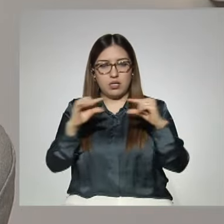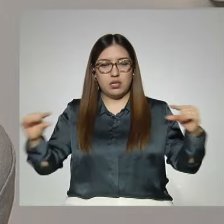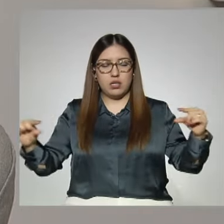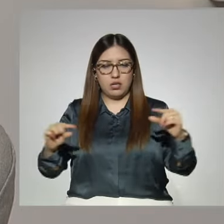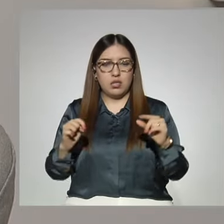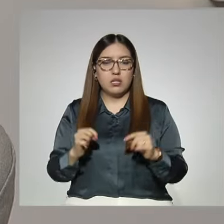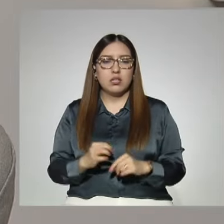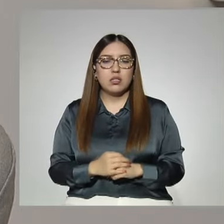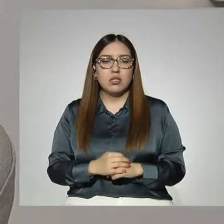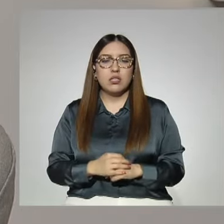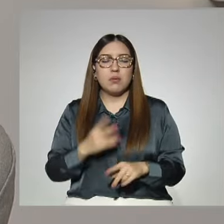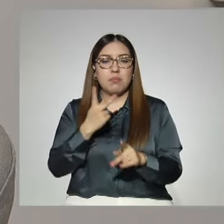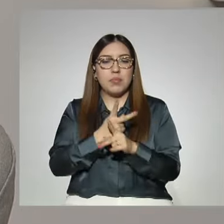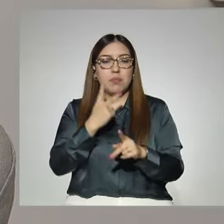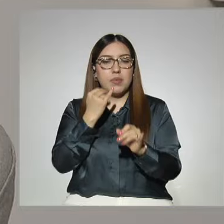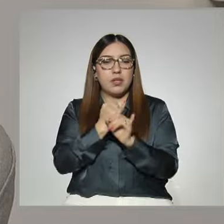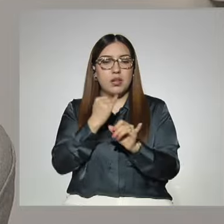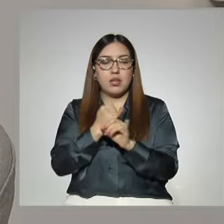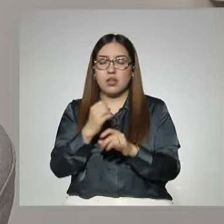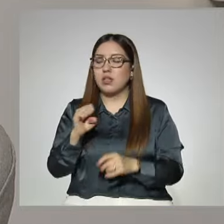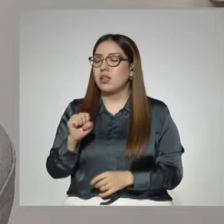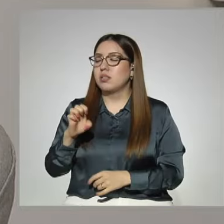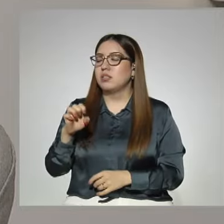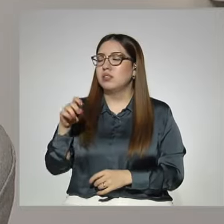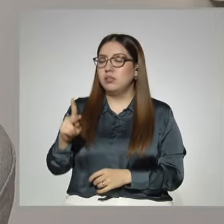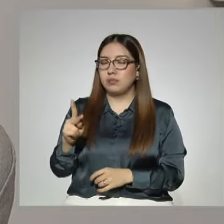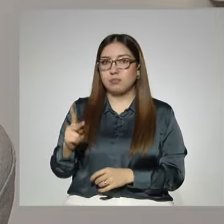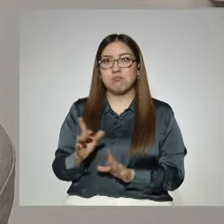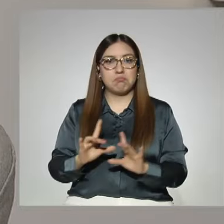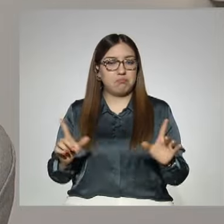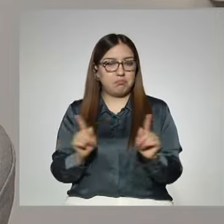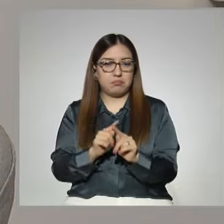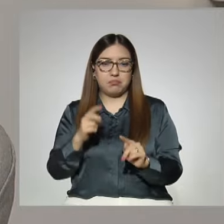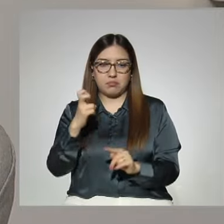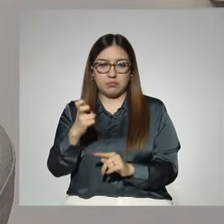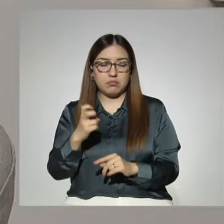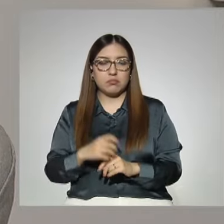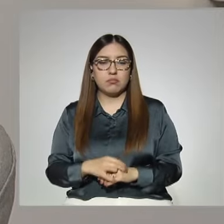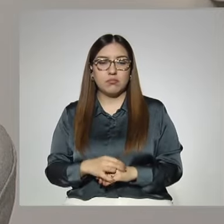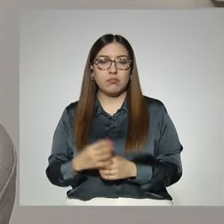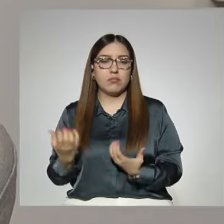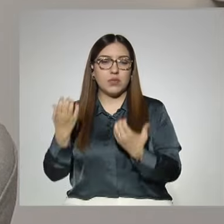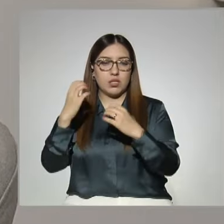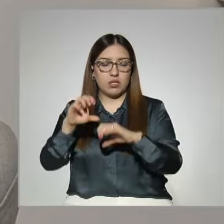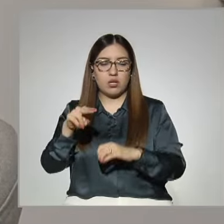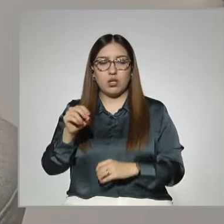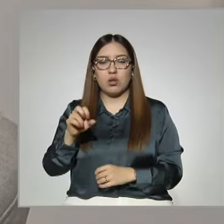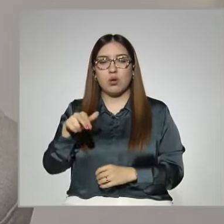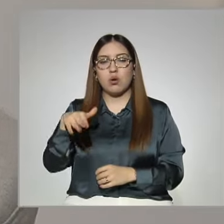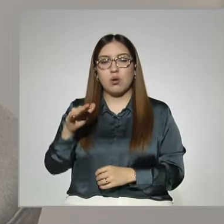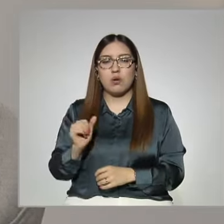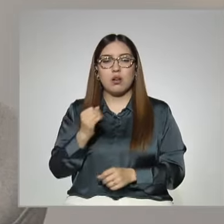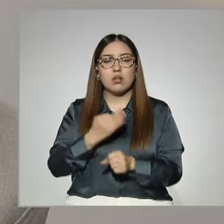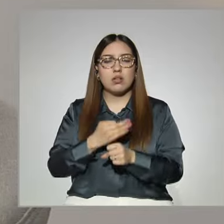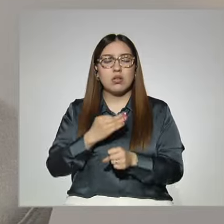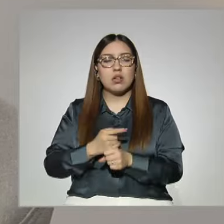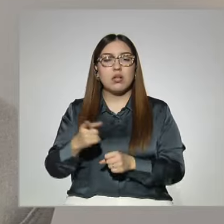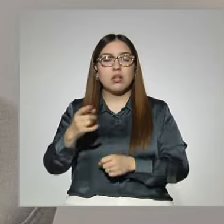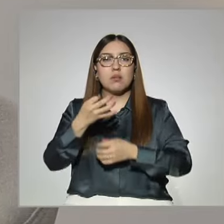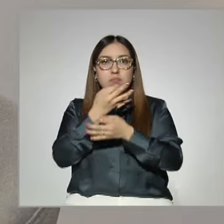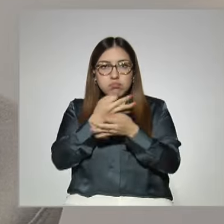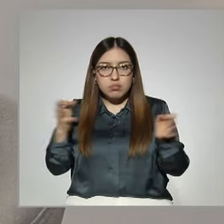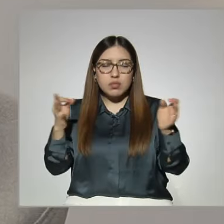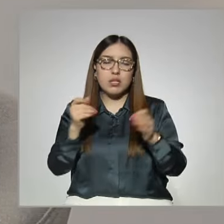nuestras redes de la prepa en línea de la SEP. Y ya con este comentario de Norma que dice que ahorita tiene la convocatoria,